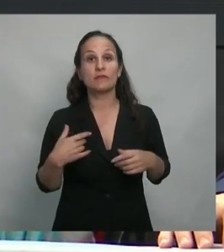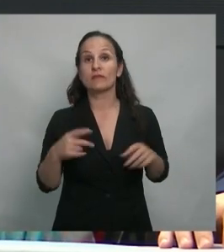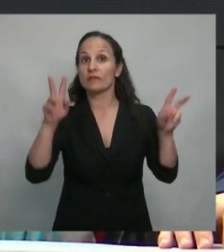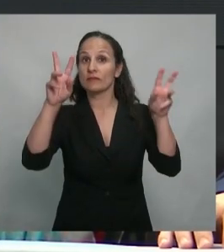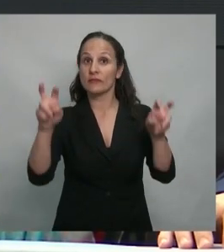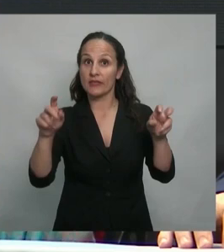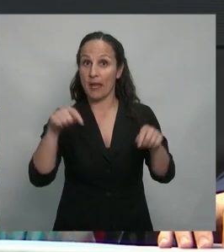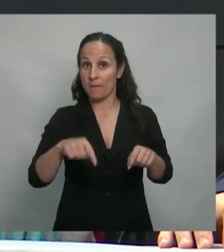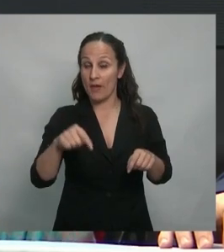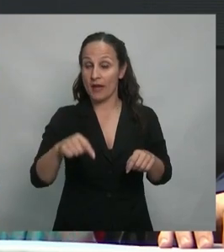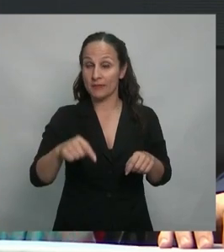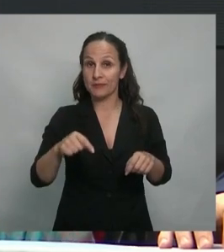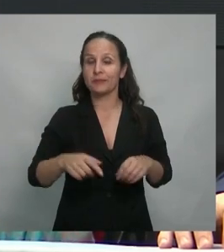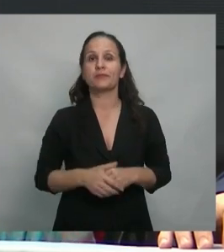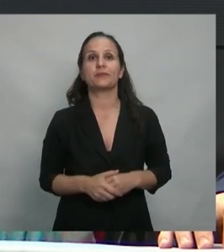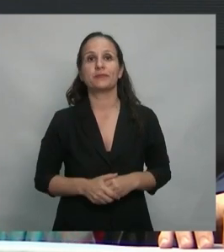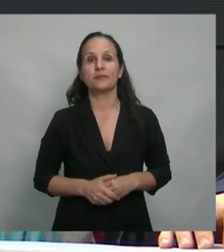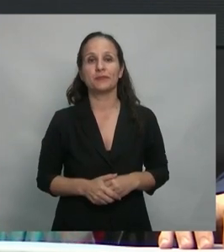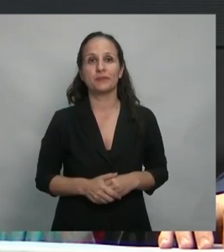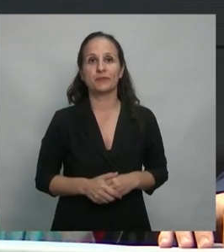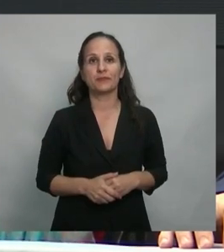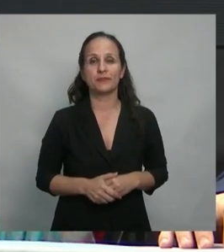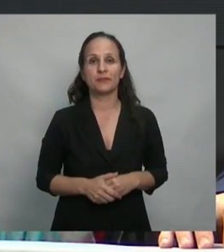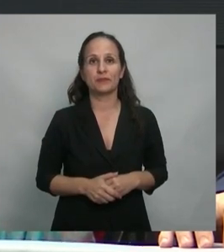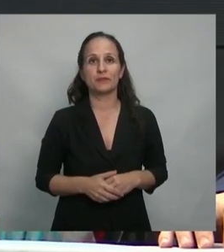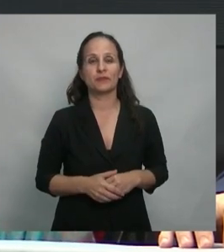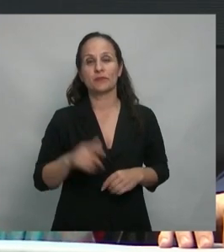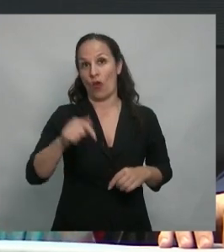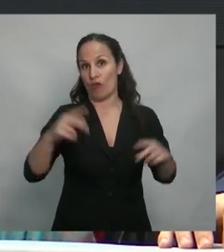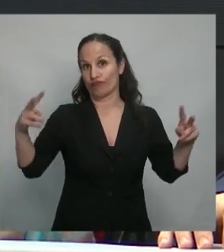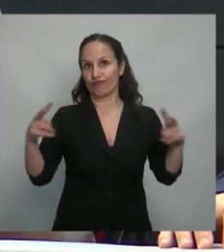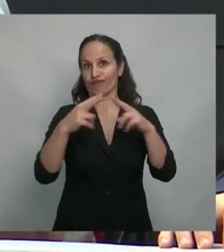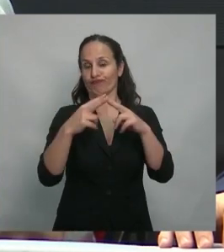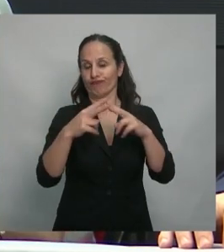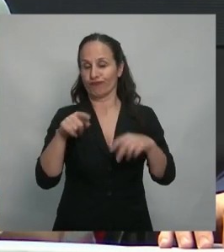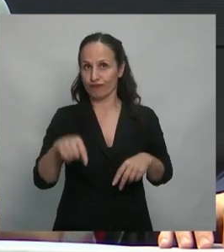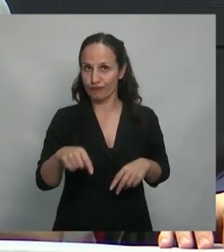nos ocupa en este encuentro